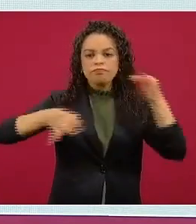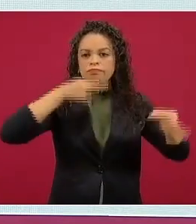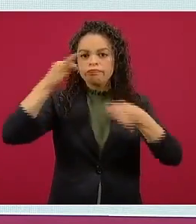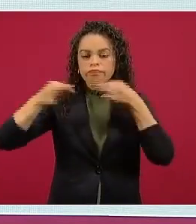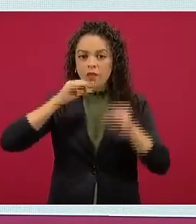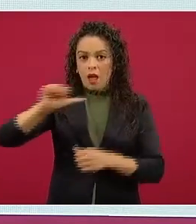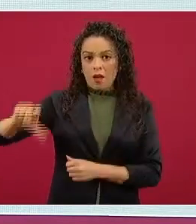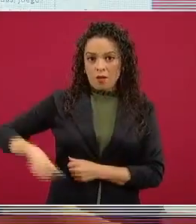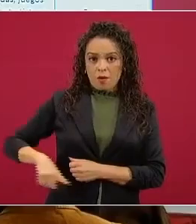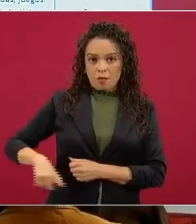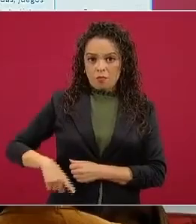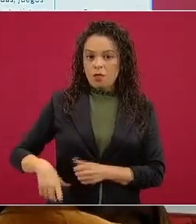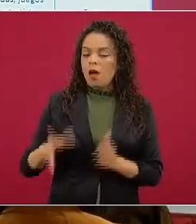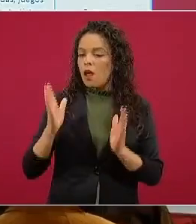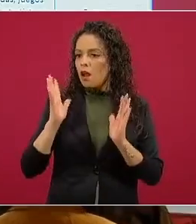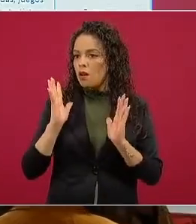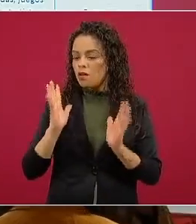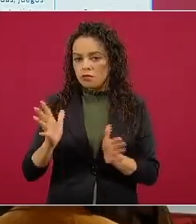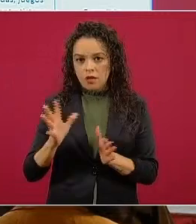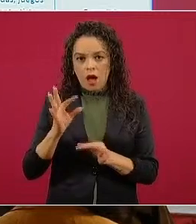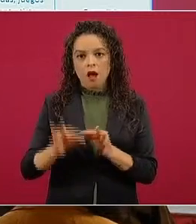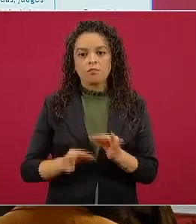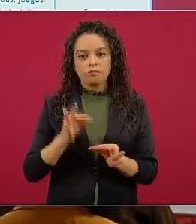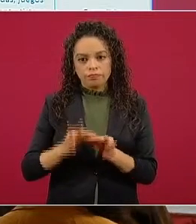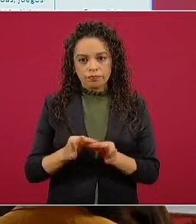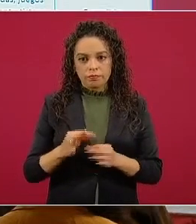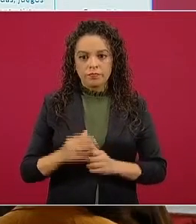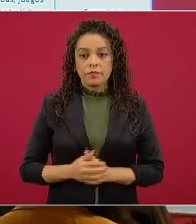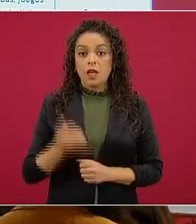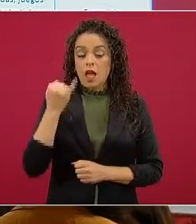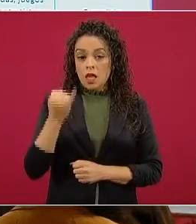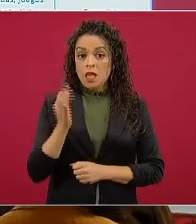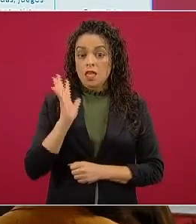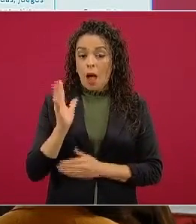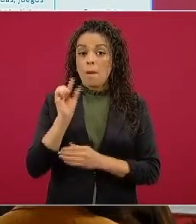y ha bajado un poco más